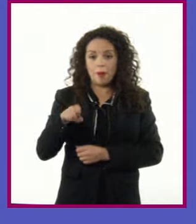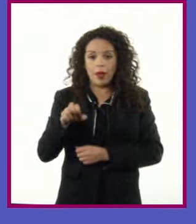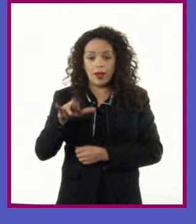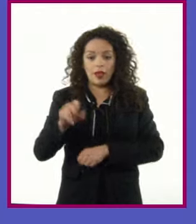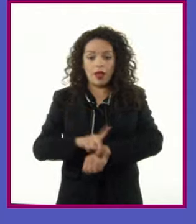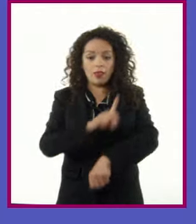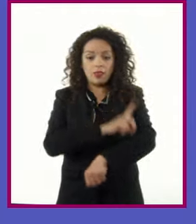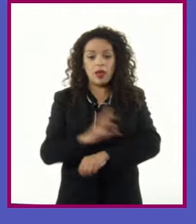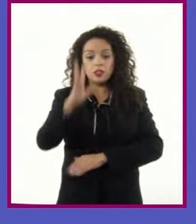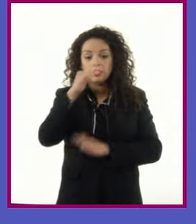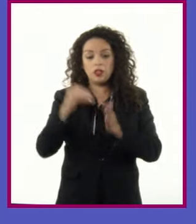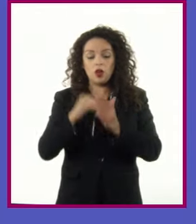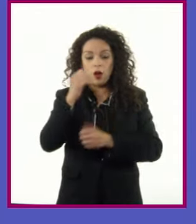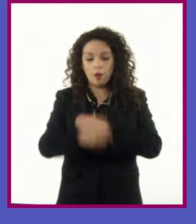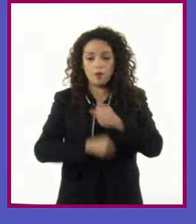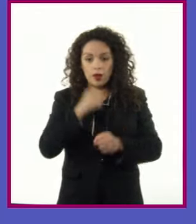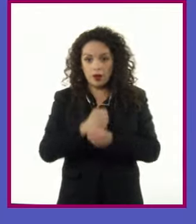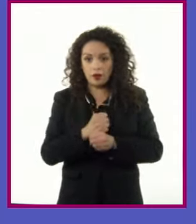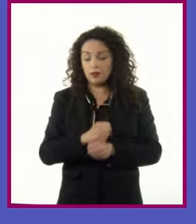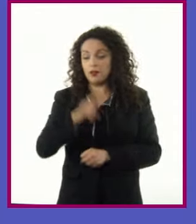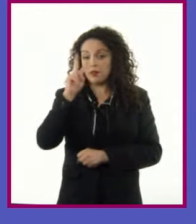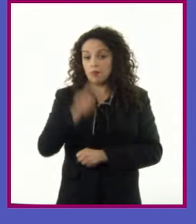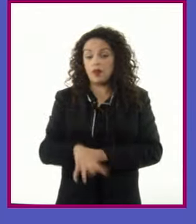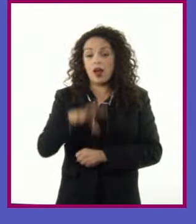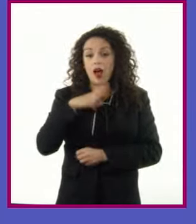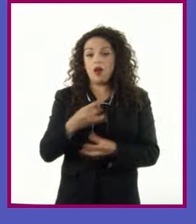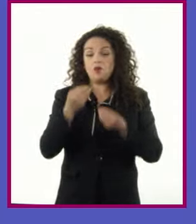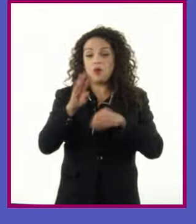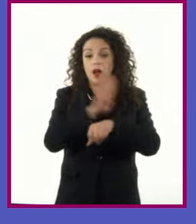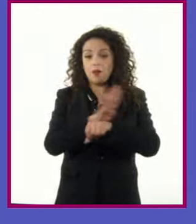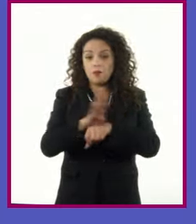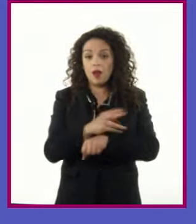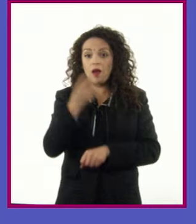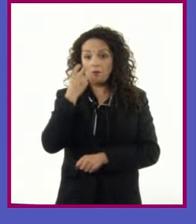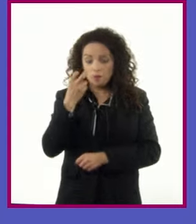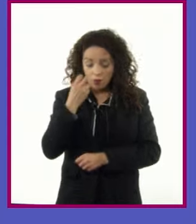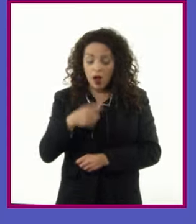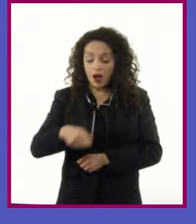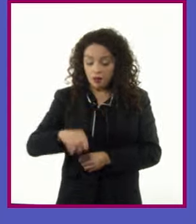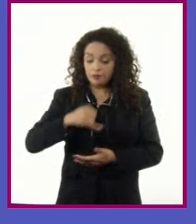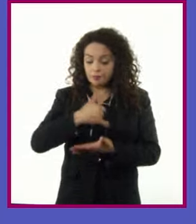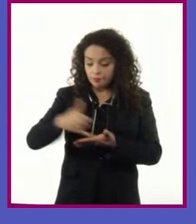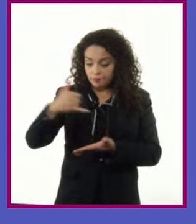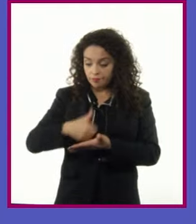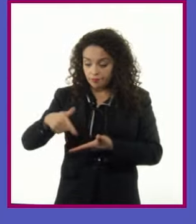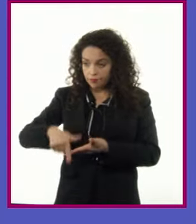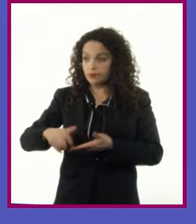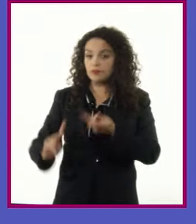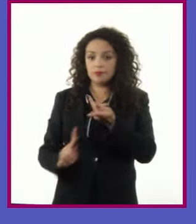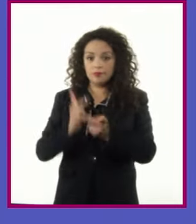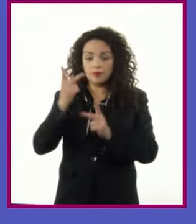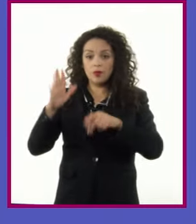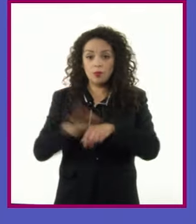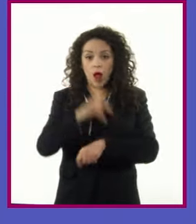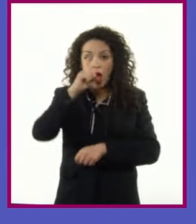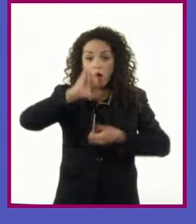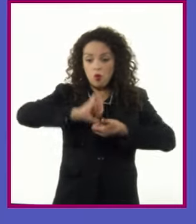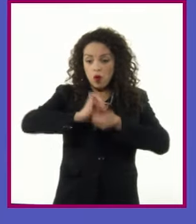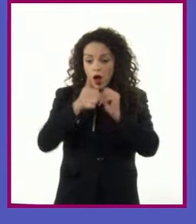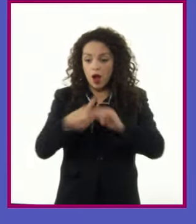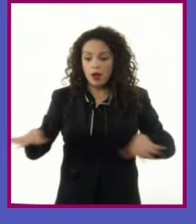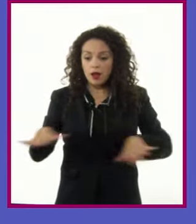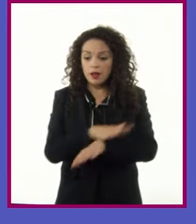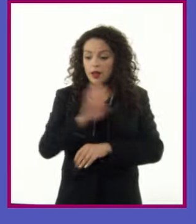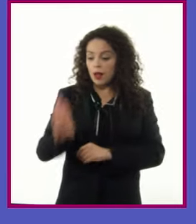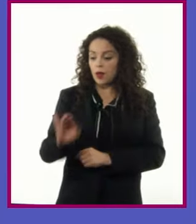cultivado porque tiene importantes ventajas Convierte el agua en biomasa Y ayuda a controlar